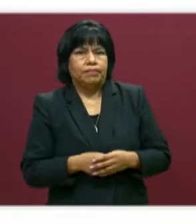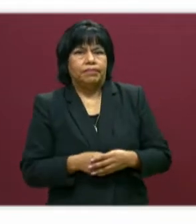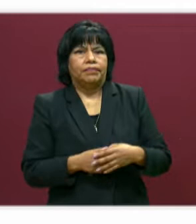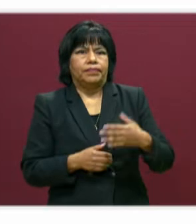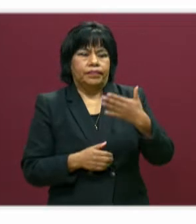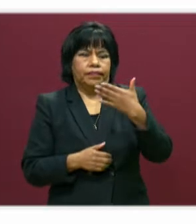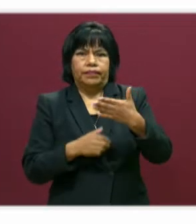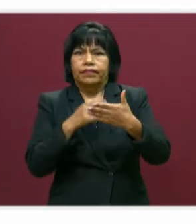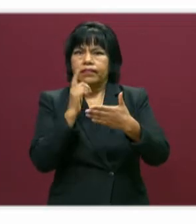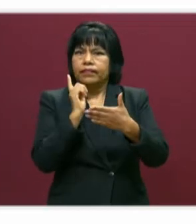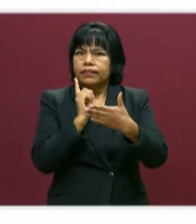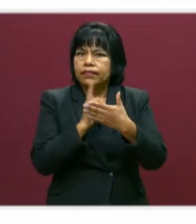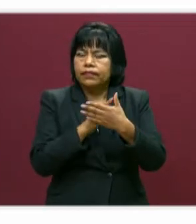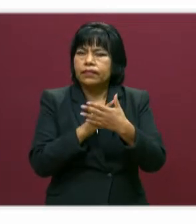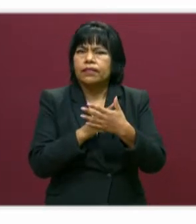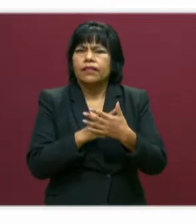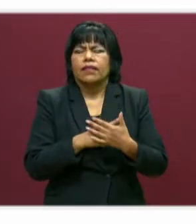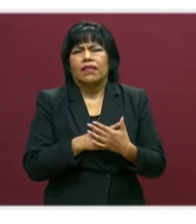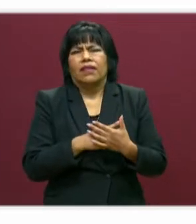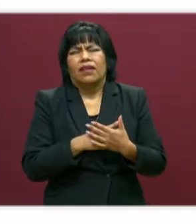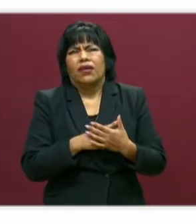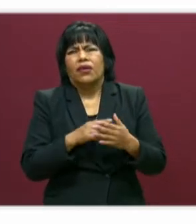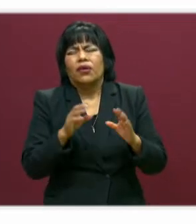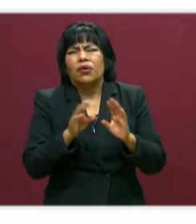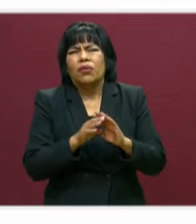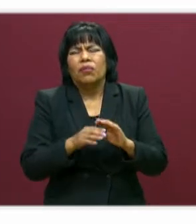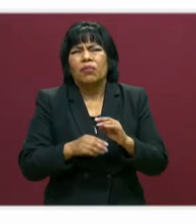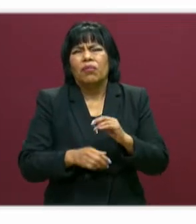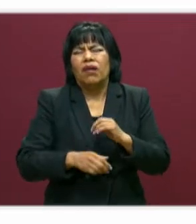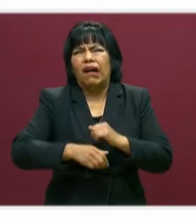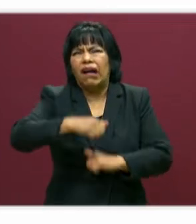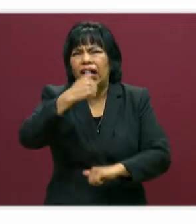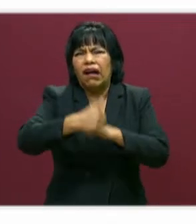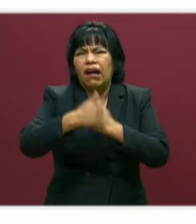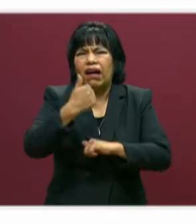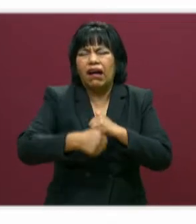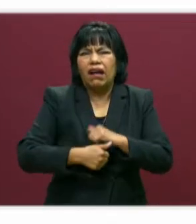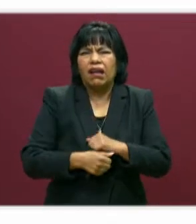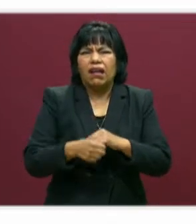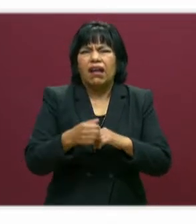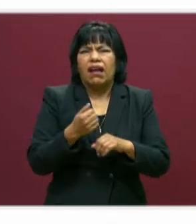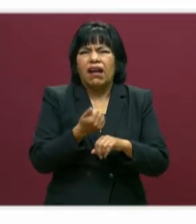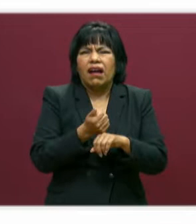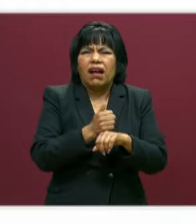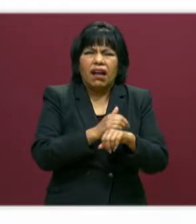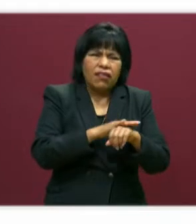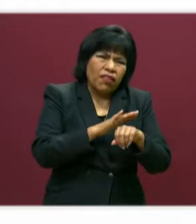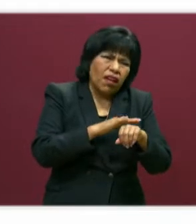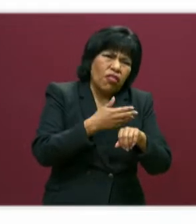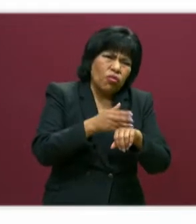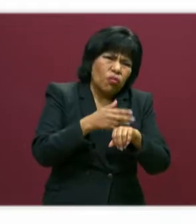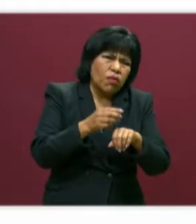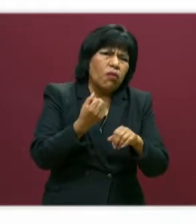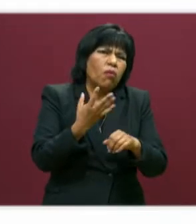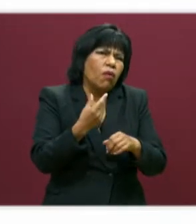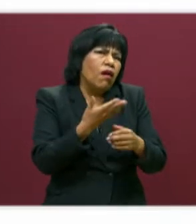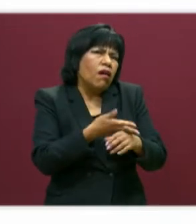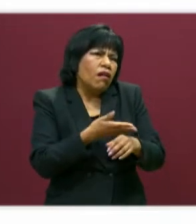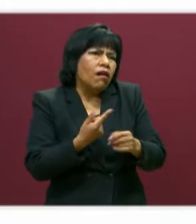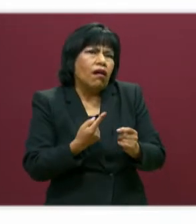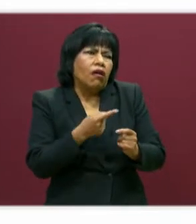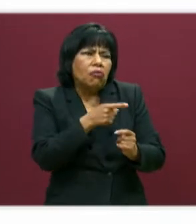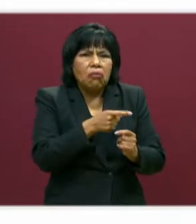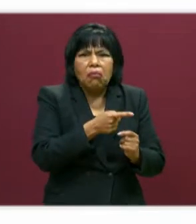dice, menos énfasis en competir en las calificaciones y en los grados. Eso también es sumamente relevante.